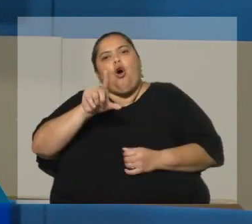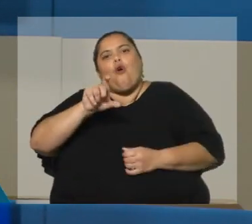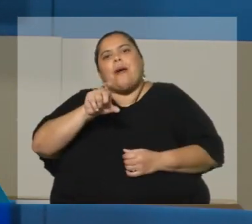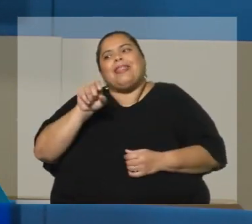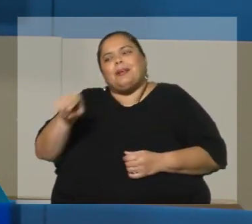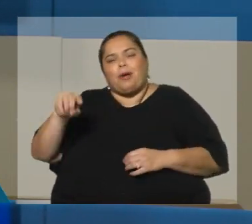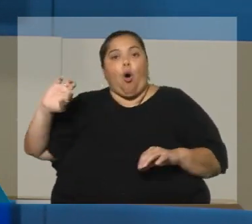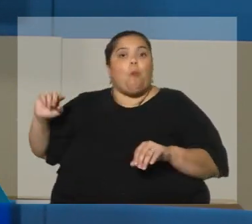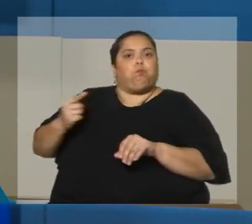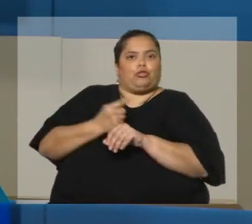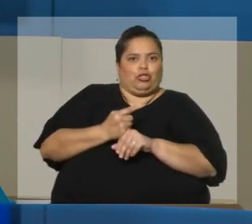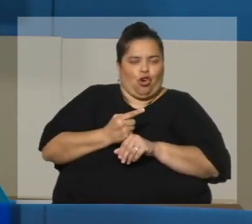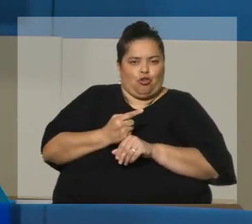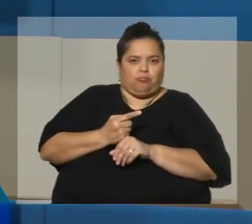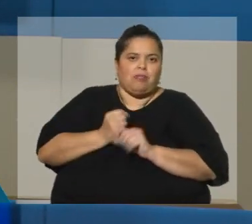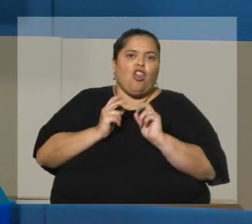oposición.